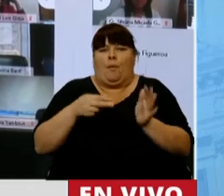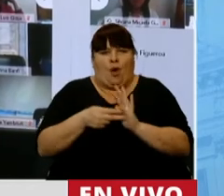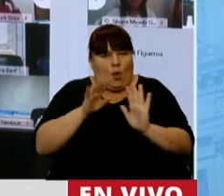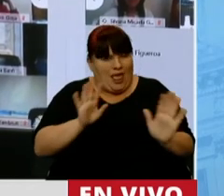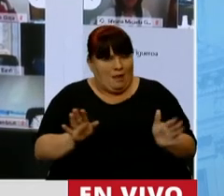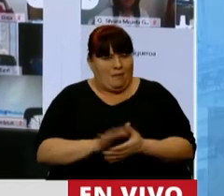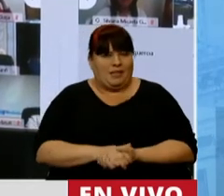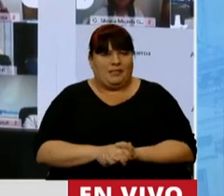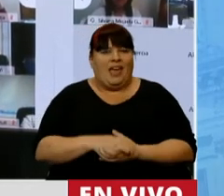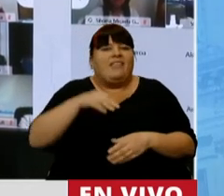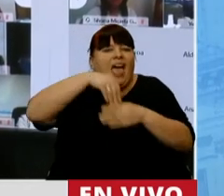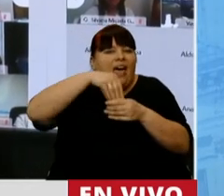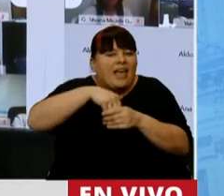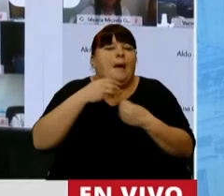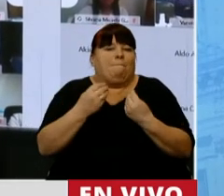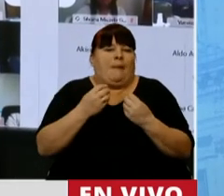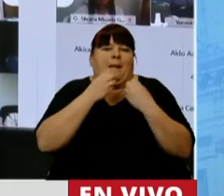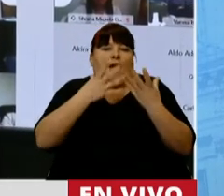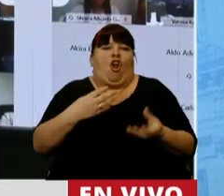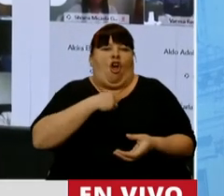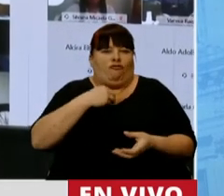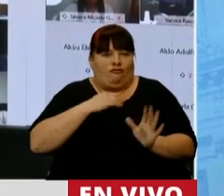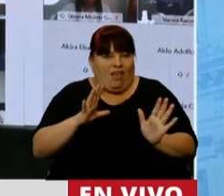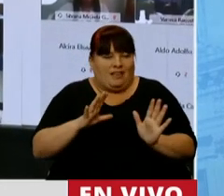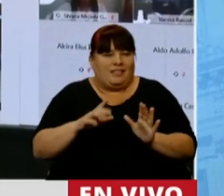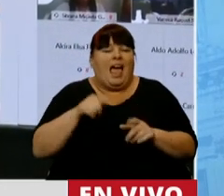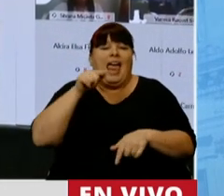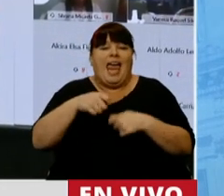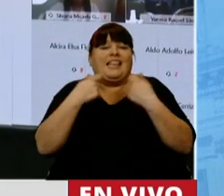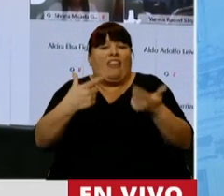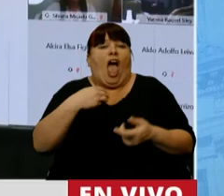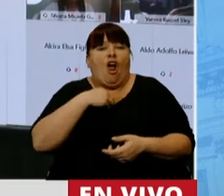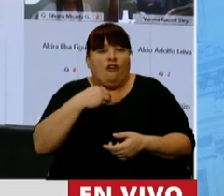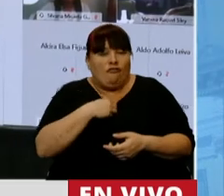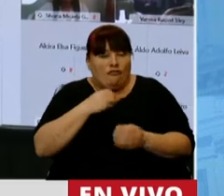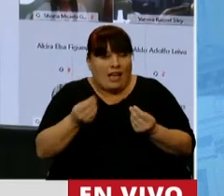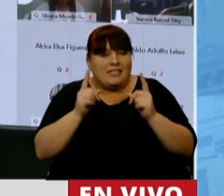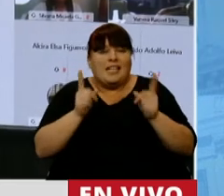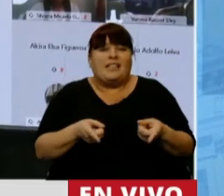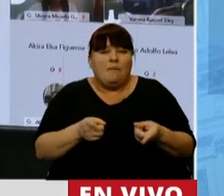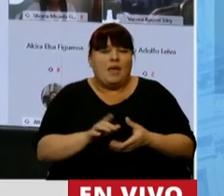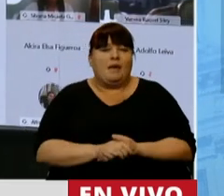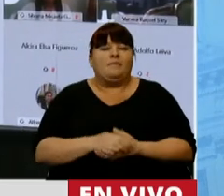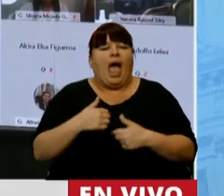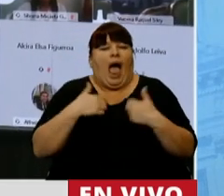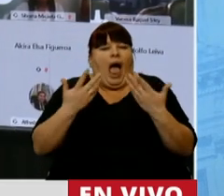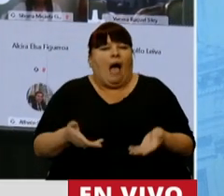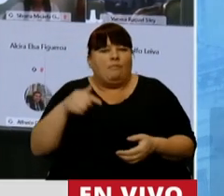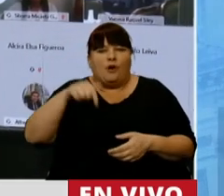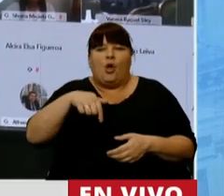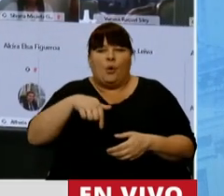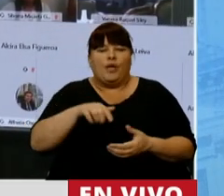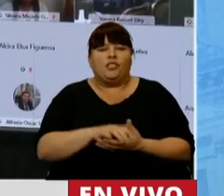internos para que generen confianza. Y en esto de generar confianza, presidente, también quiero aprovechar la